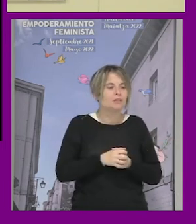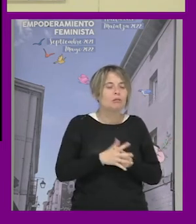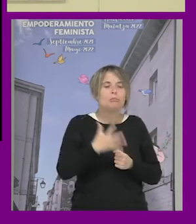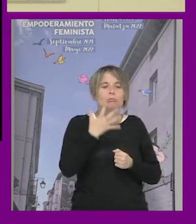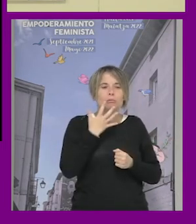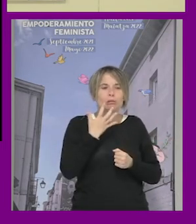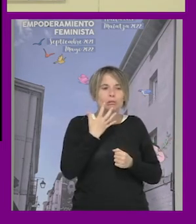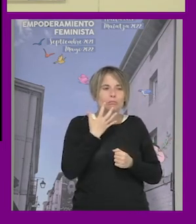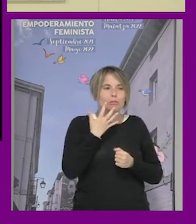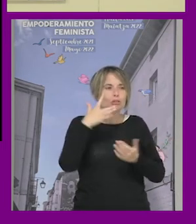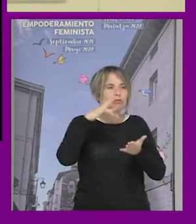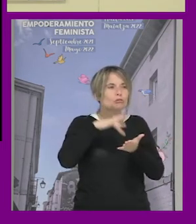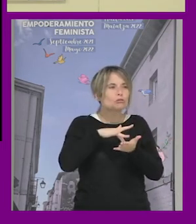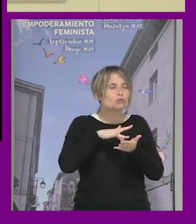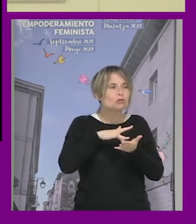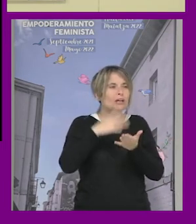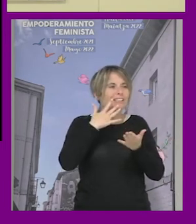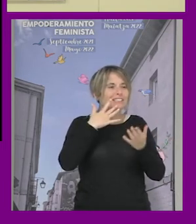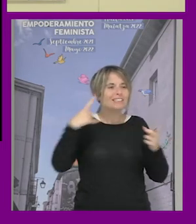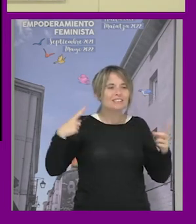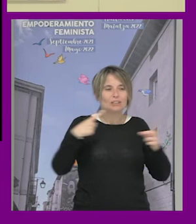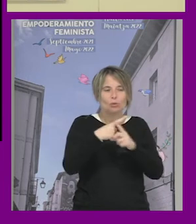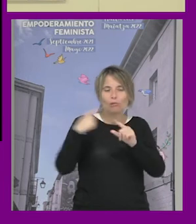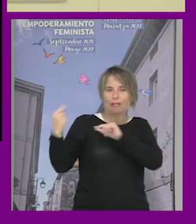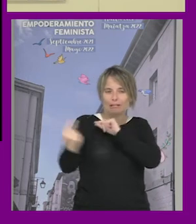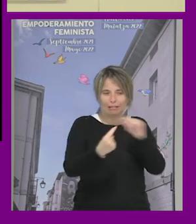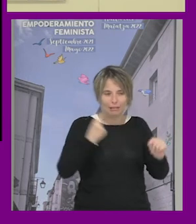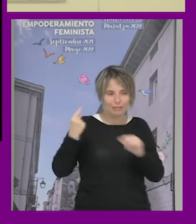cuando se se cruzan los debates